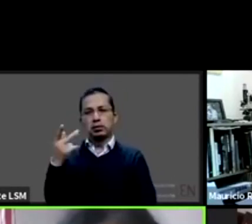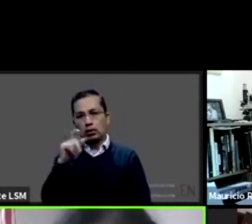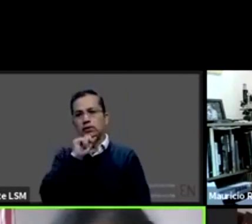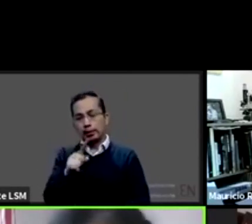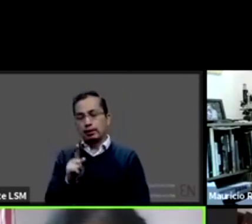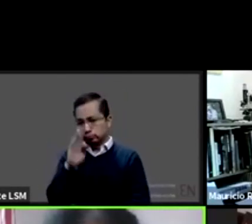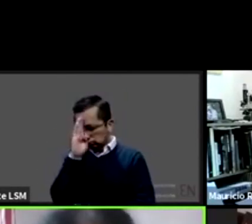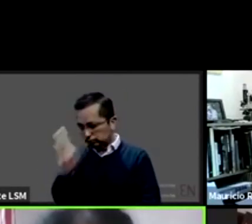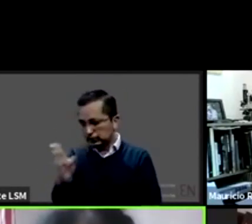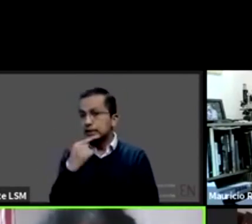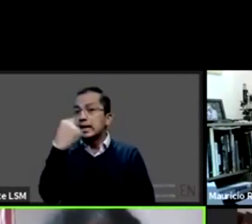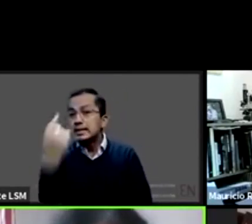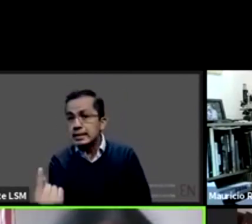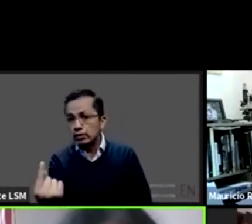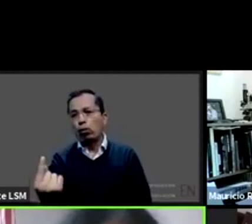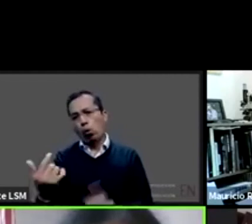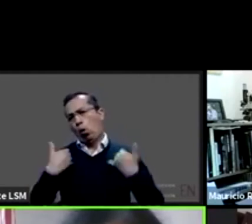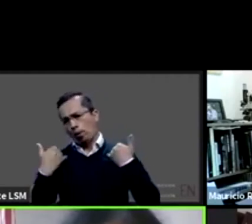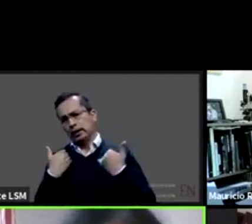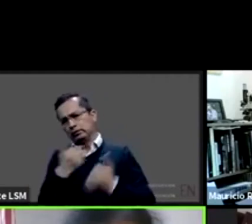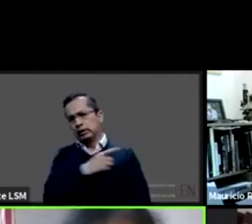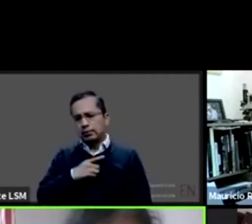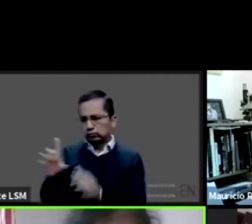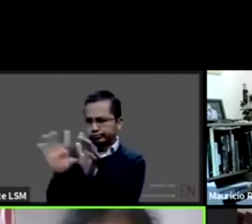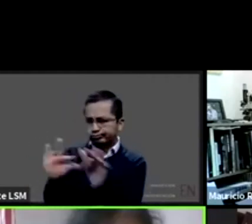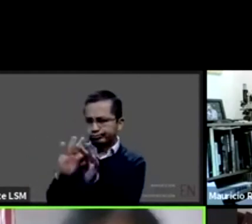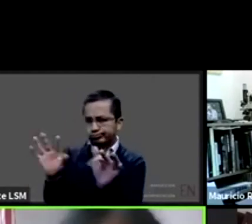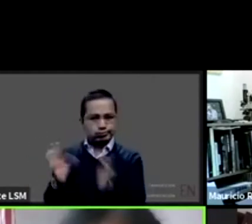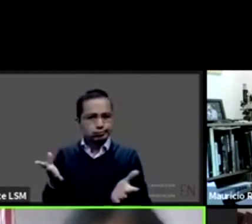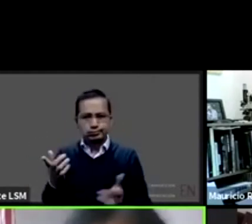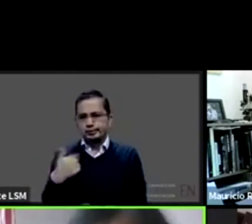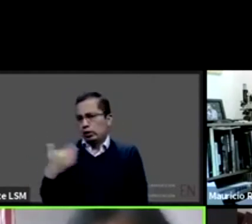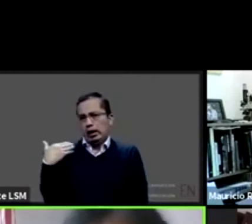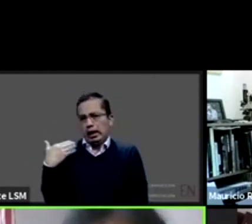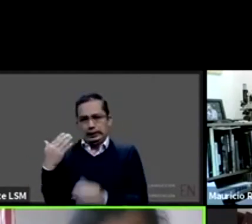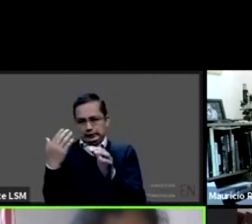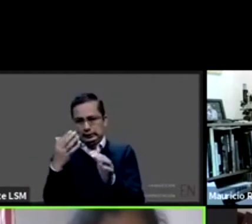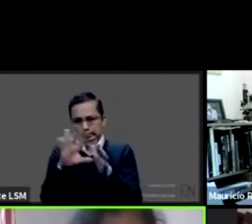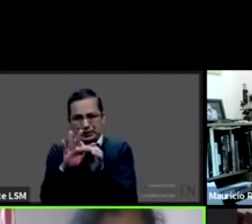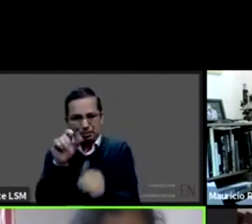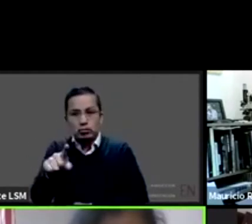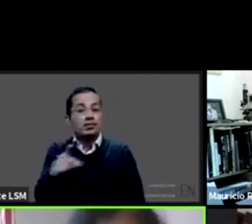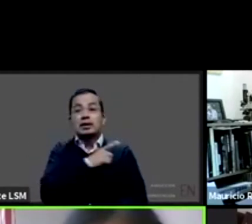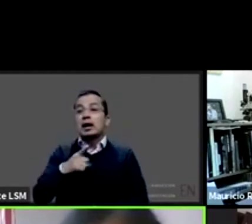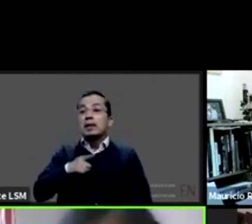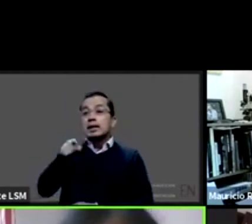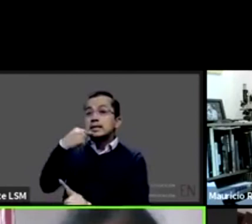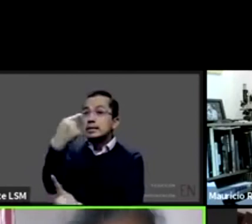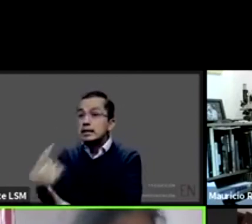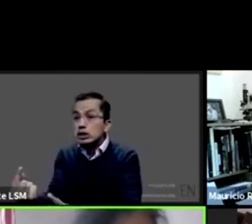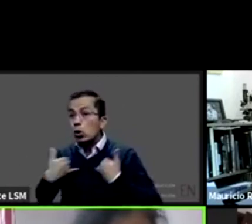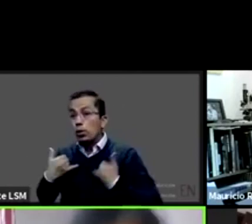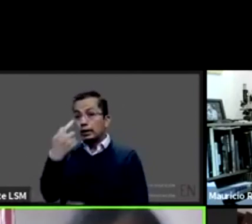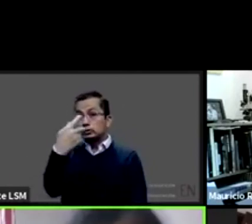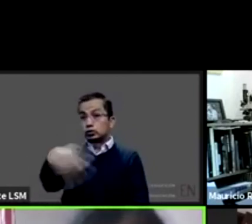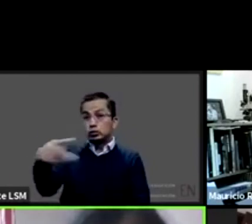las niñas y adolescentes y como lo dije asegurar e incluir la ruta de retorno de opinión de niños niños y adolescentes sobre